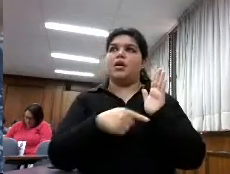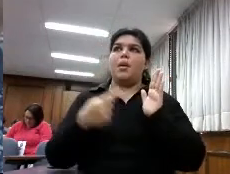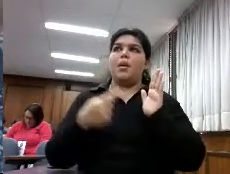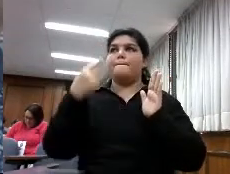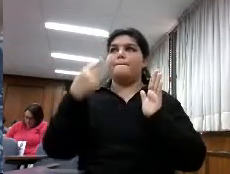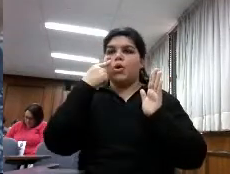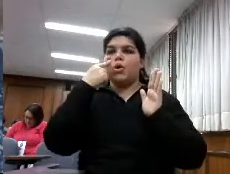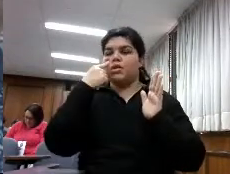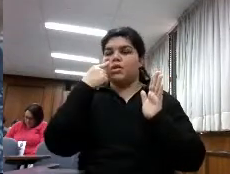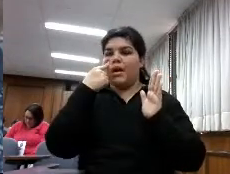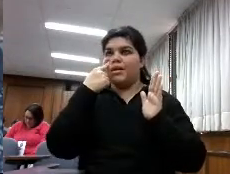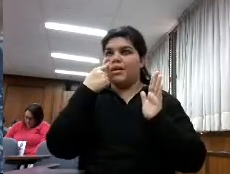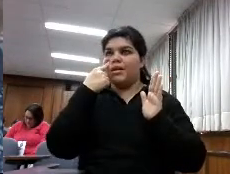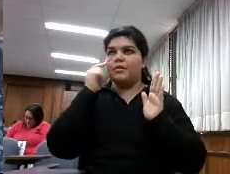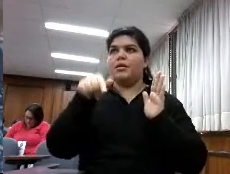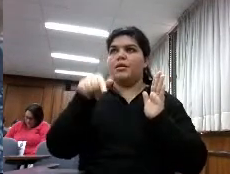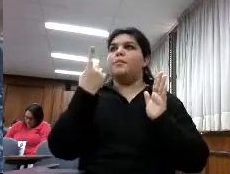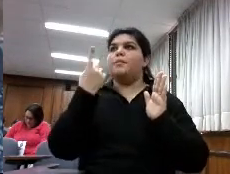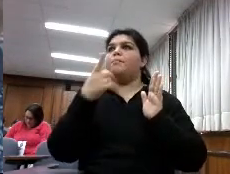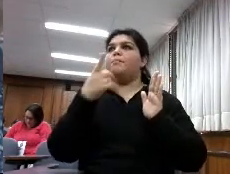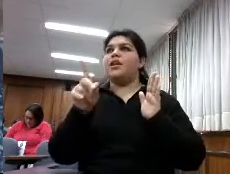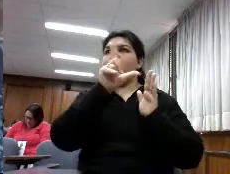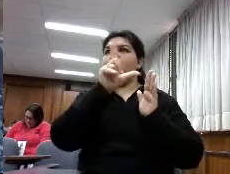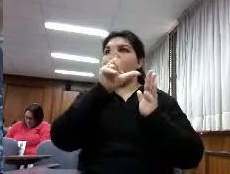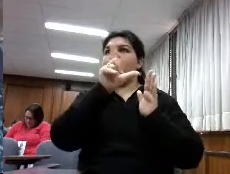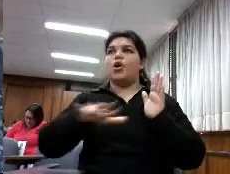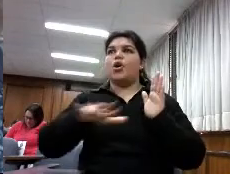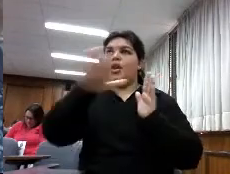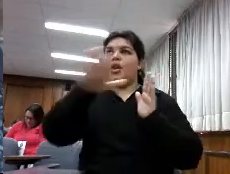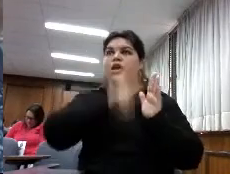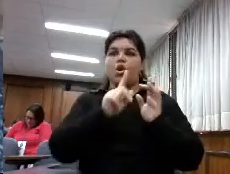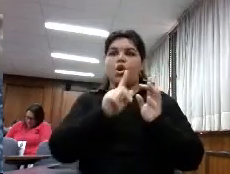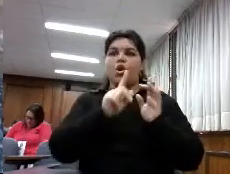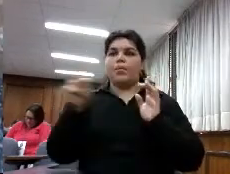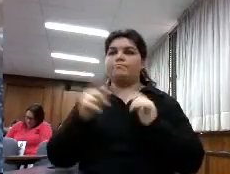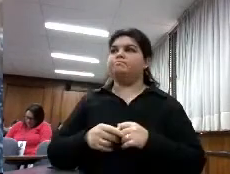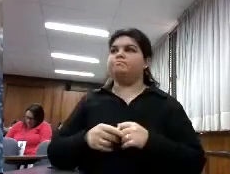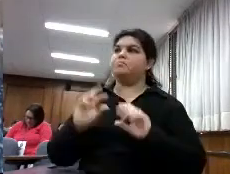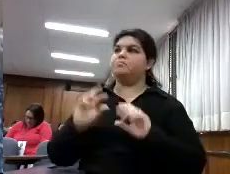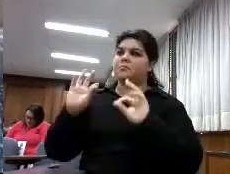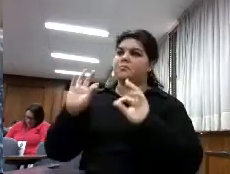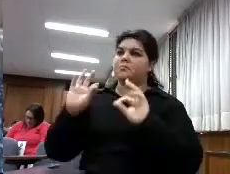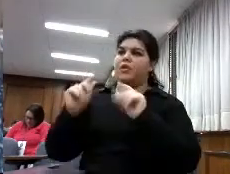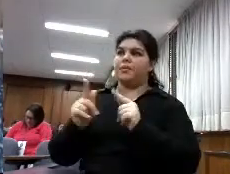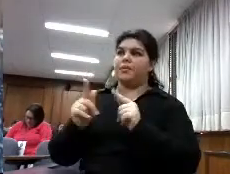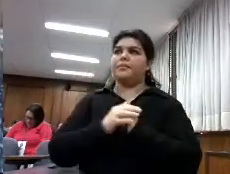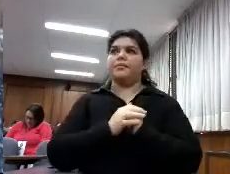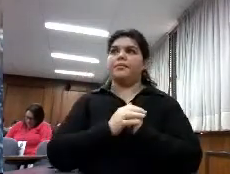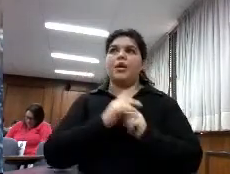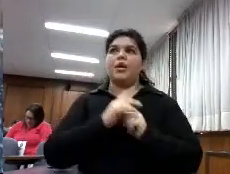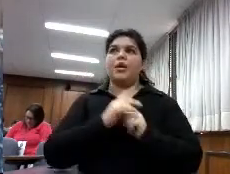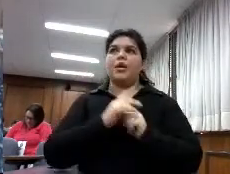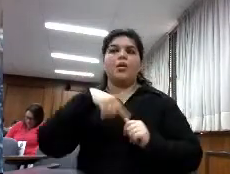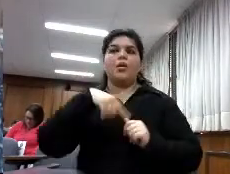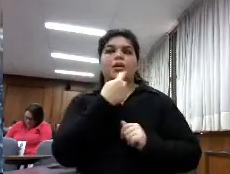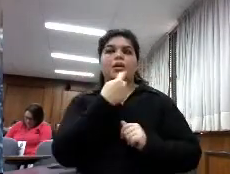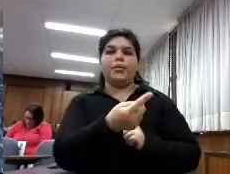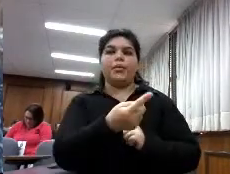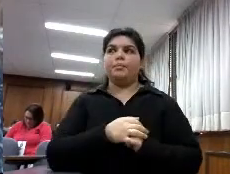pero no las bibliotecas de toda la región esa es la diferencia bien y la otra pregunta es cuando